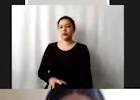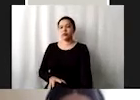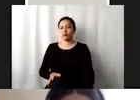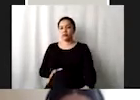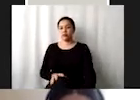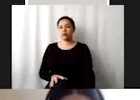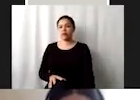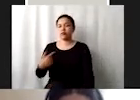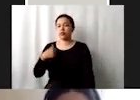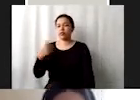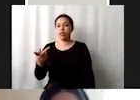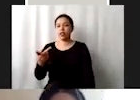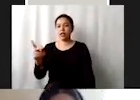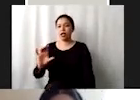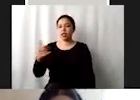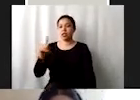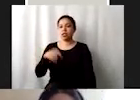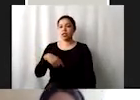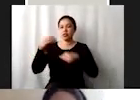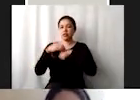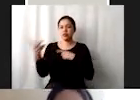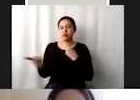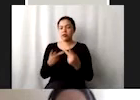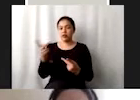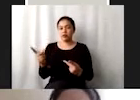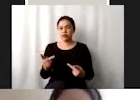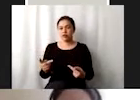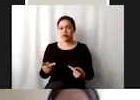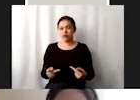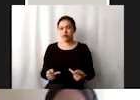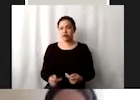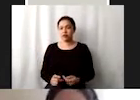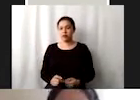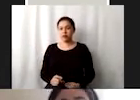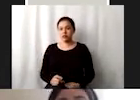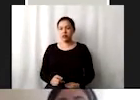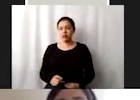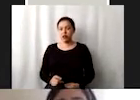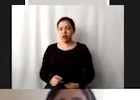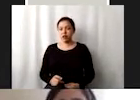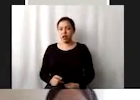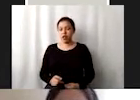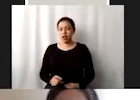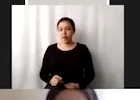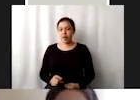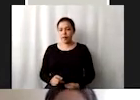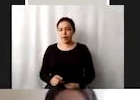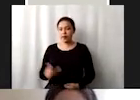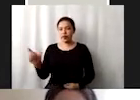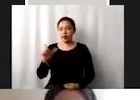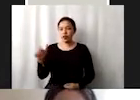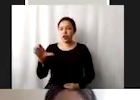pregunta por acá. Estos son cuestiones, y cuando se abordó lo de los ODM,